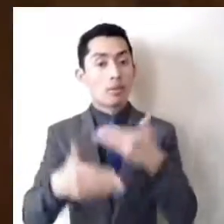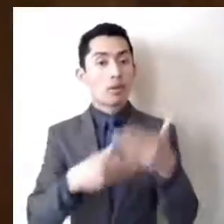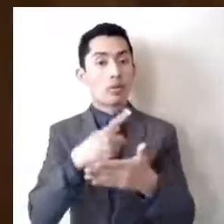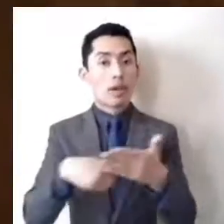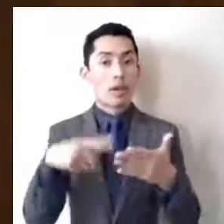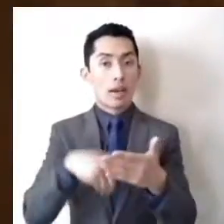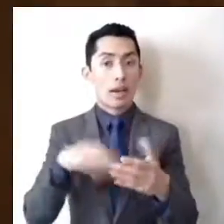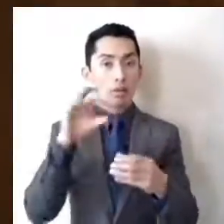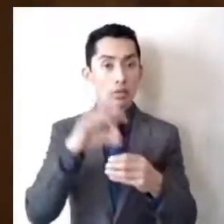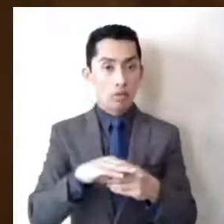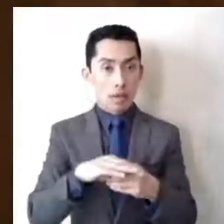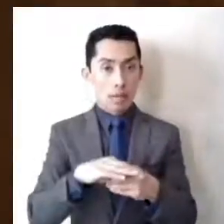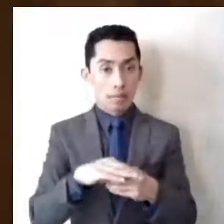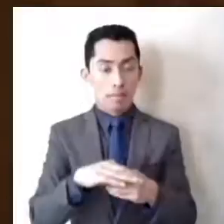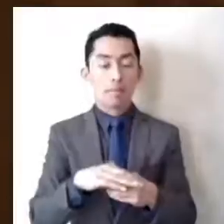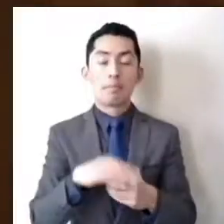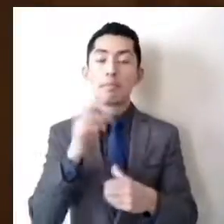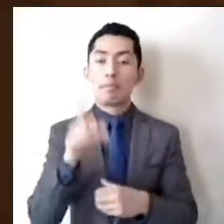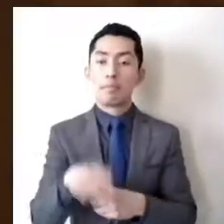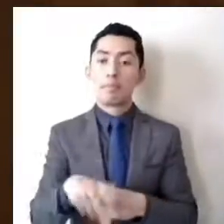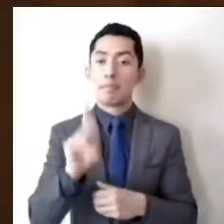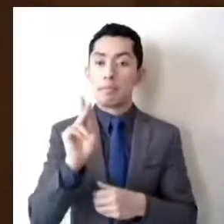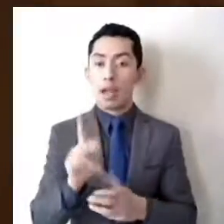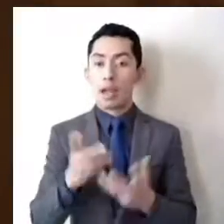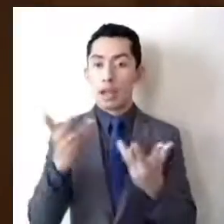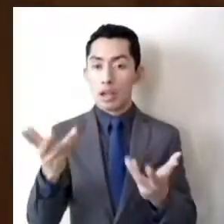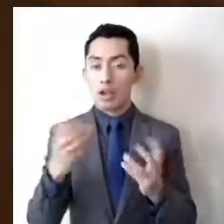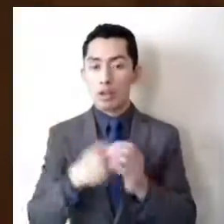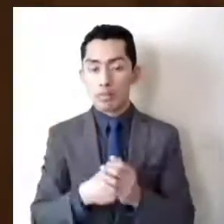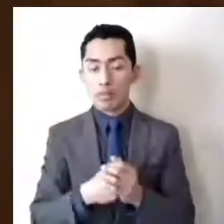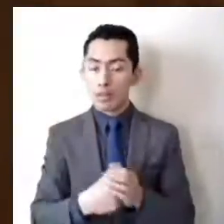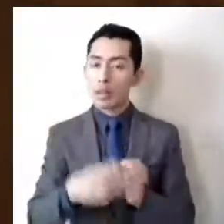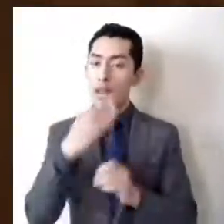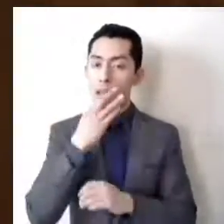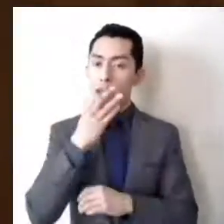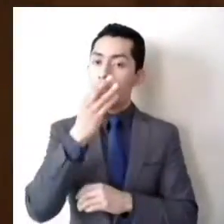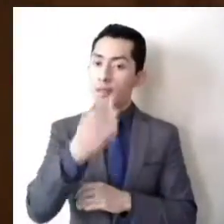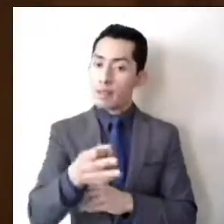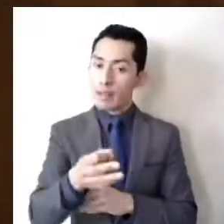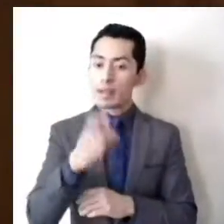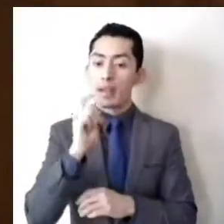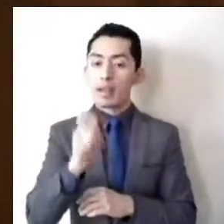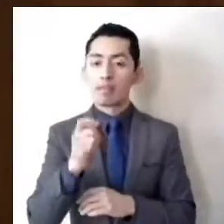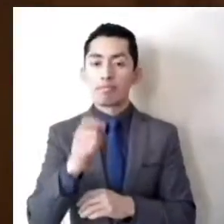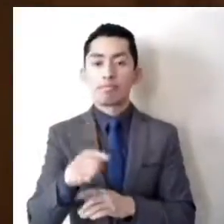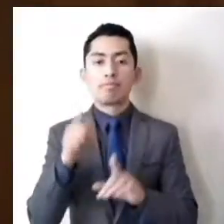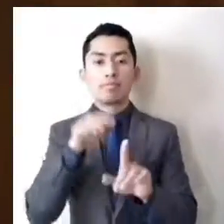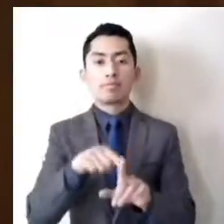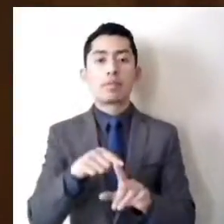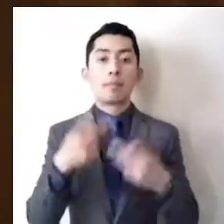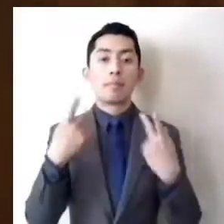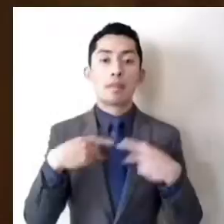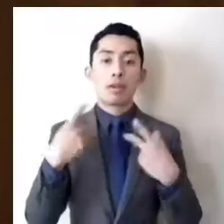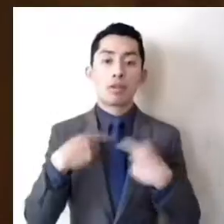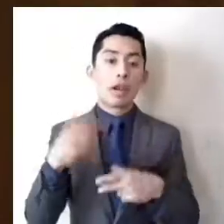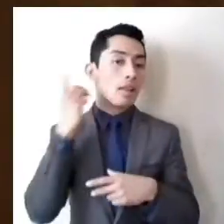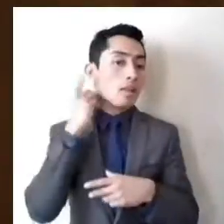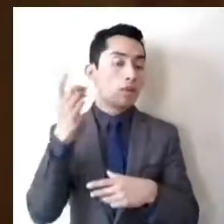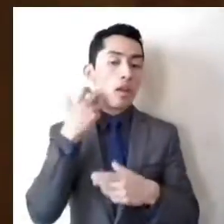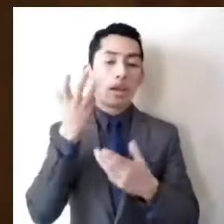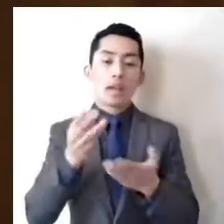No obstante, se advierte que la intención del legislador no fue establecer un